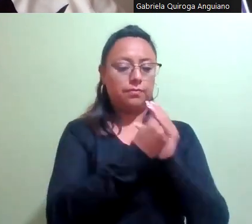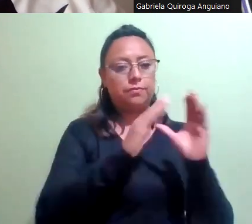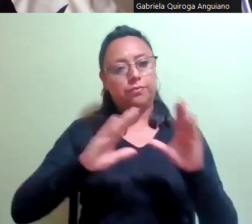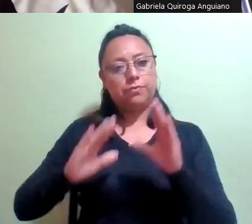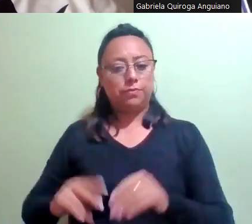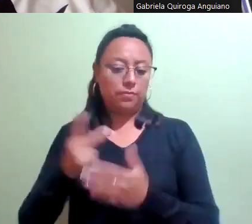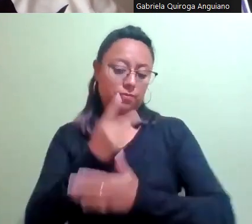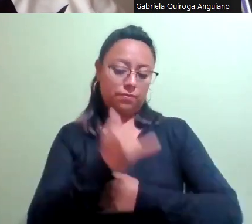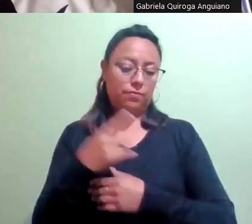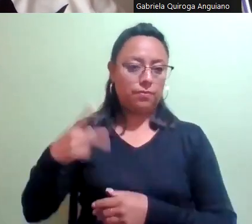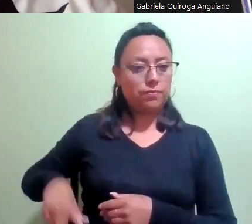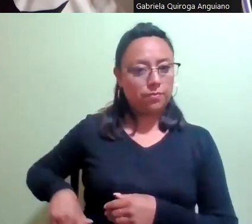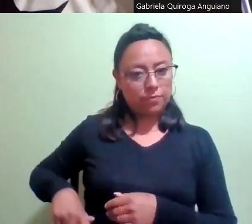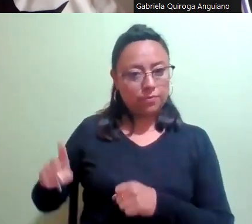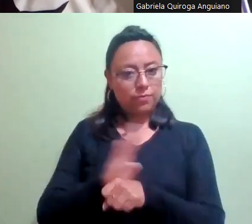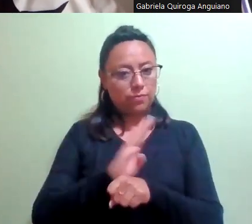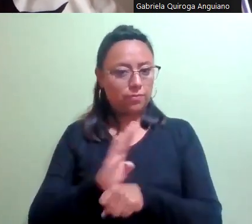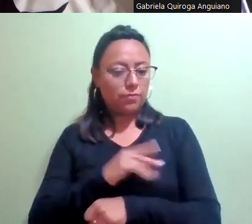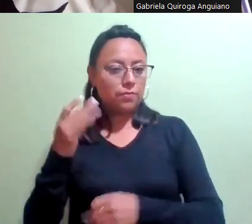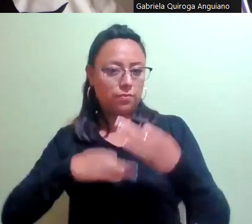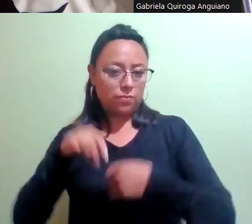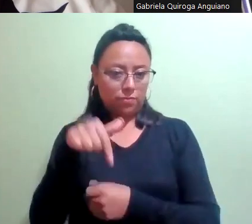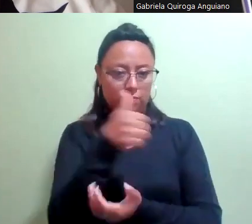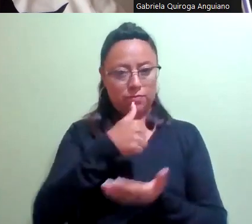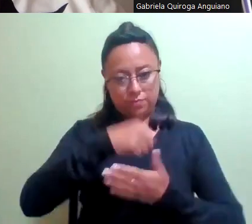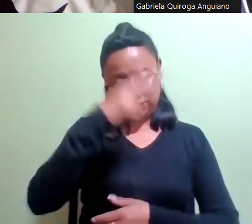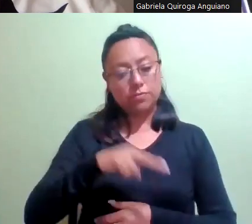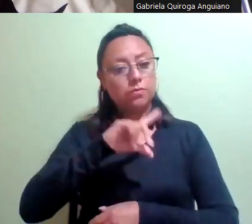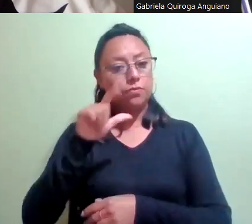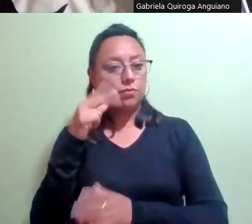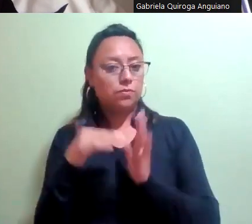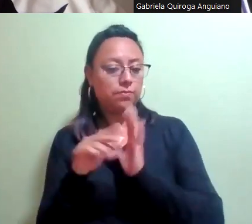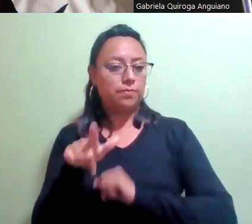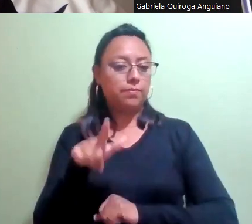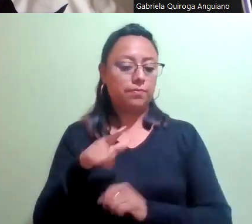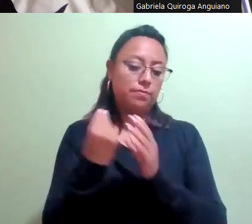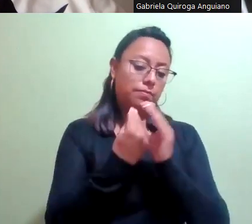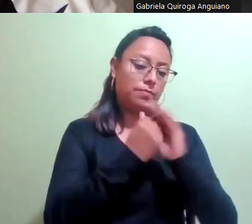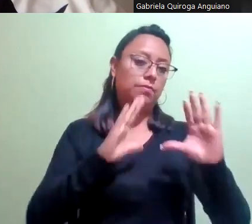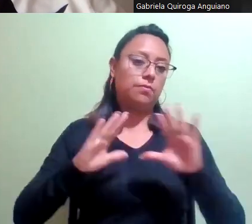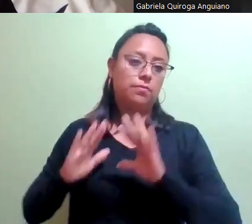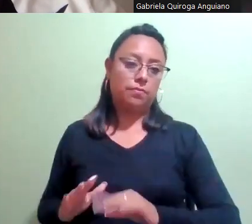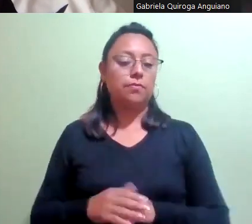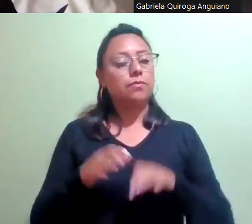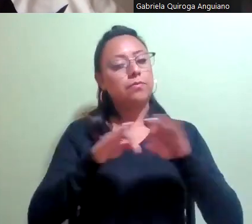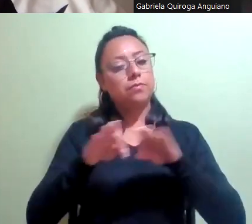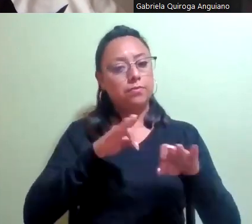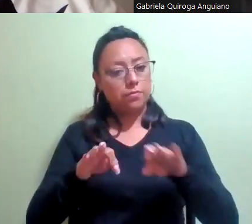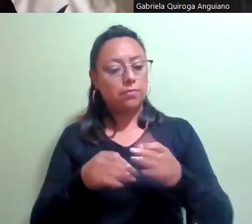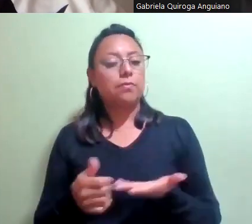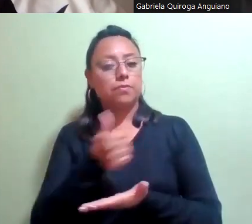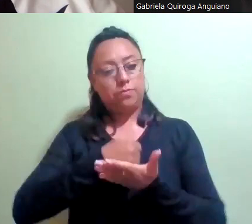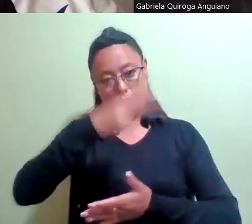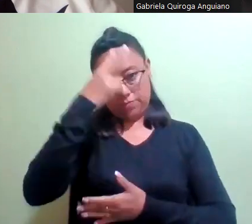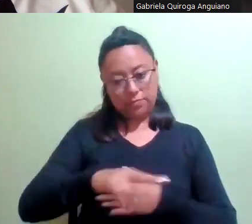públicas de las mujeres en la Ciudad de México. En dos mil diecisiete se impartió el taller La Mujer y el Trabajo en la Ciudad de México, y La Mujer y el Movimiento Urbano